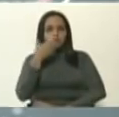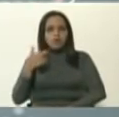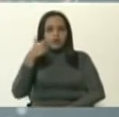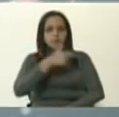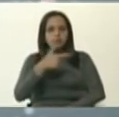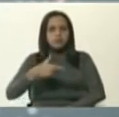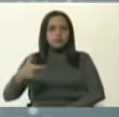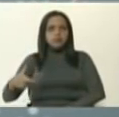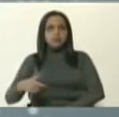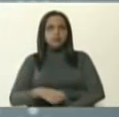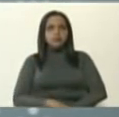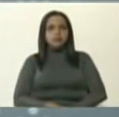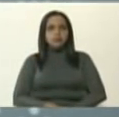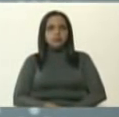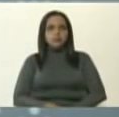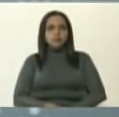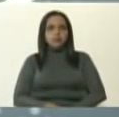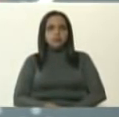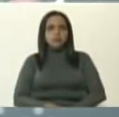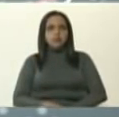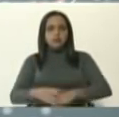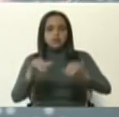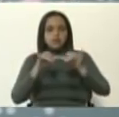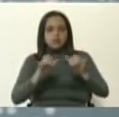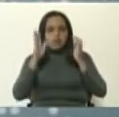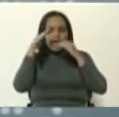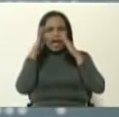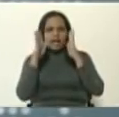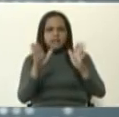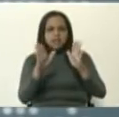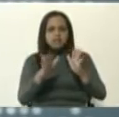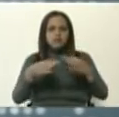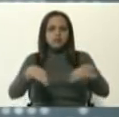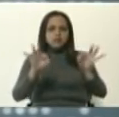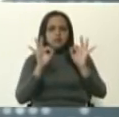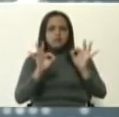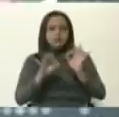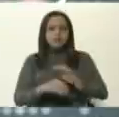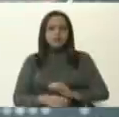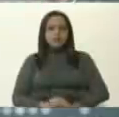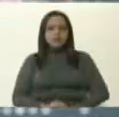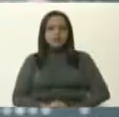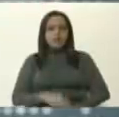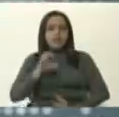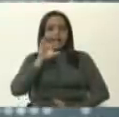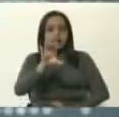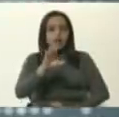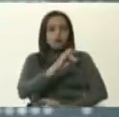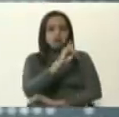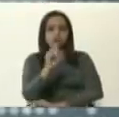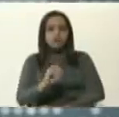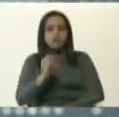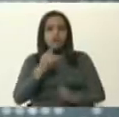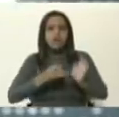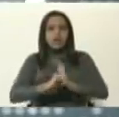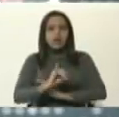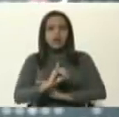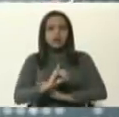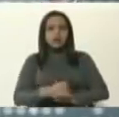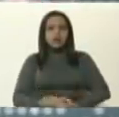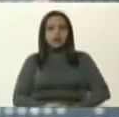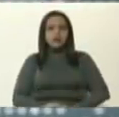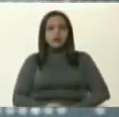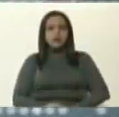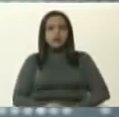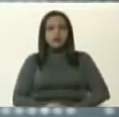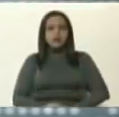pacientes. De igual forma, la atención especial en el estado sur, donde hemos reforzado en materia